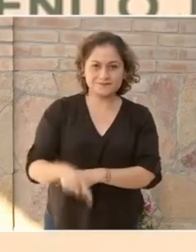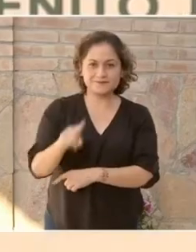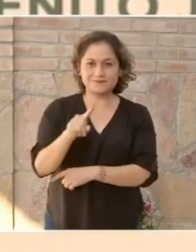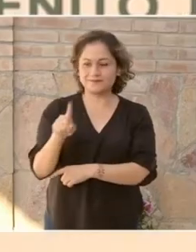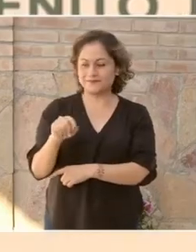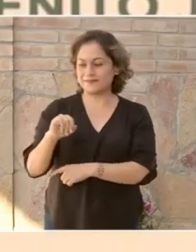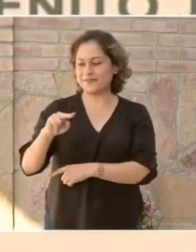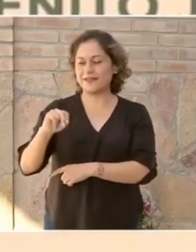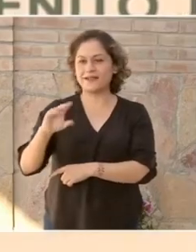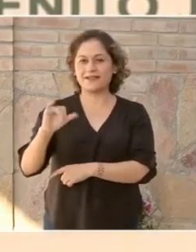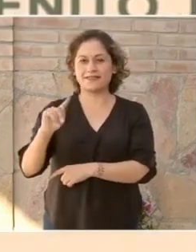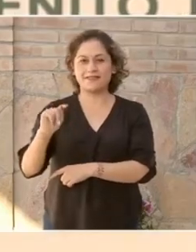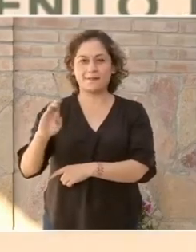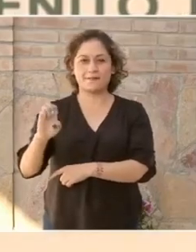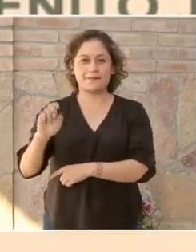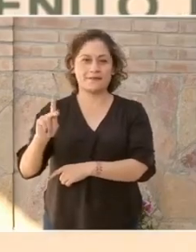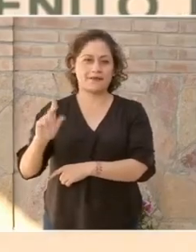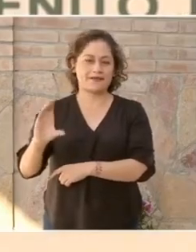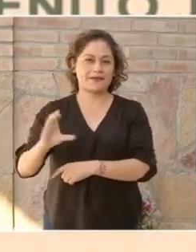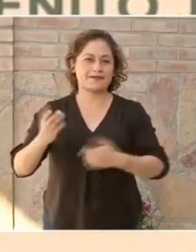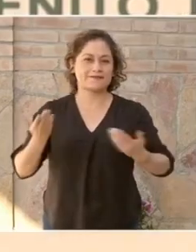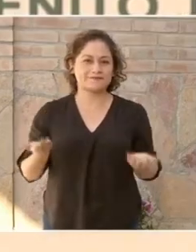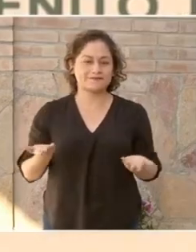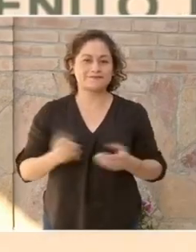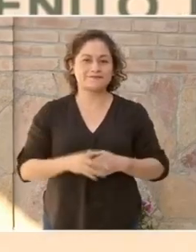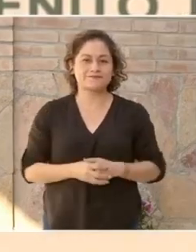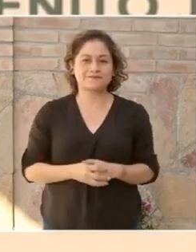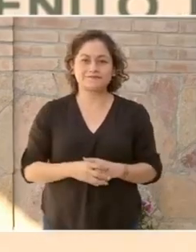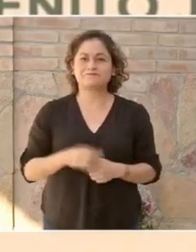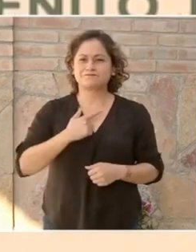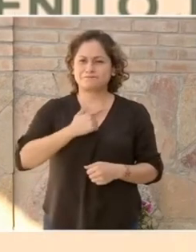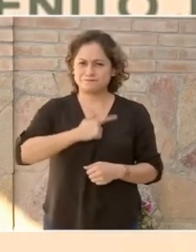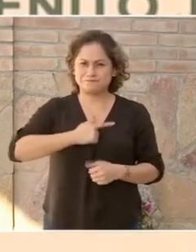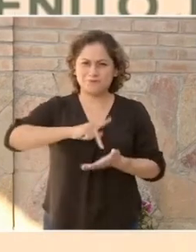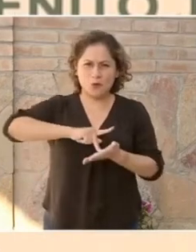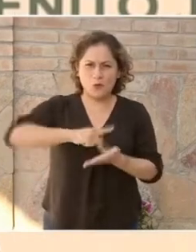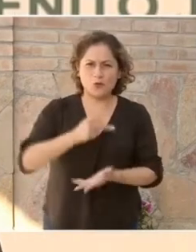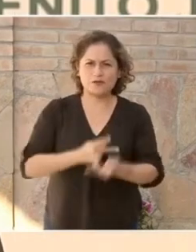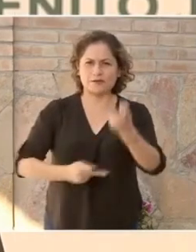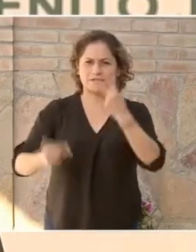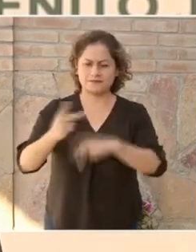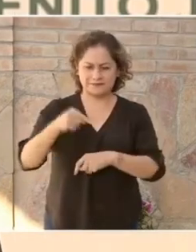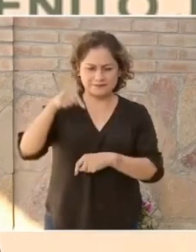Me da mucho gusto estar de nuevo en este municipio,